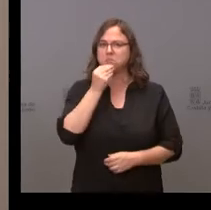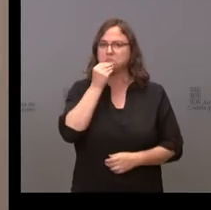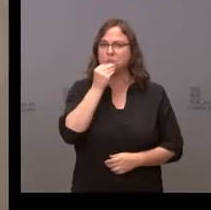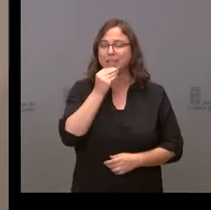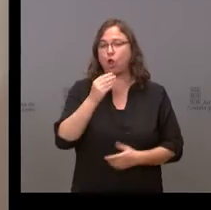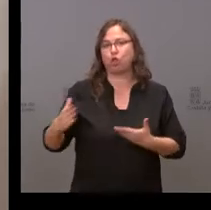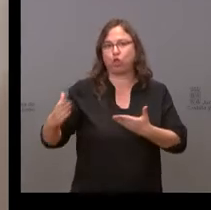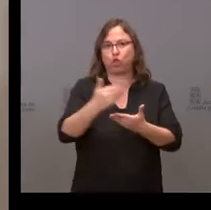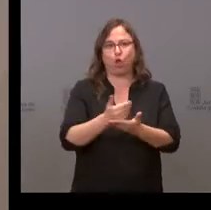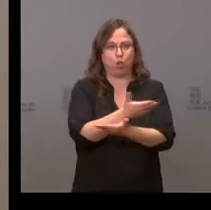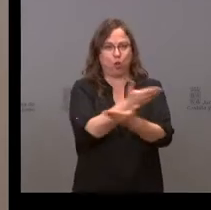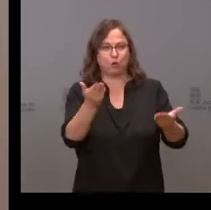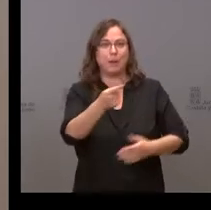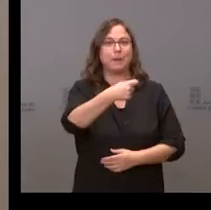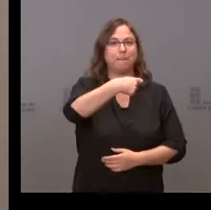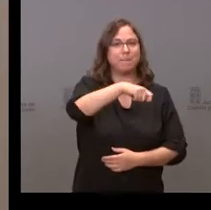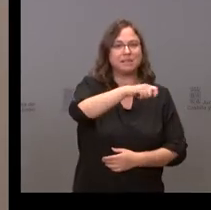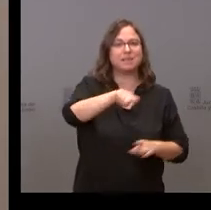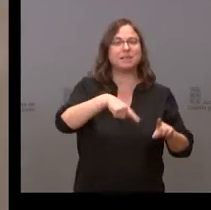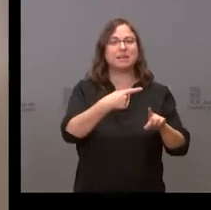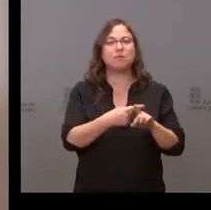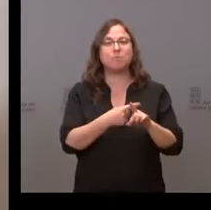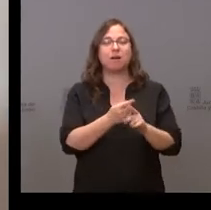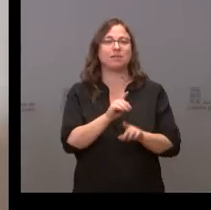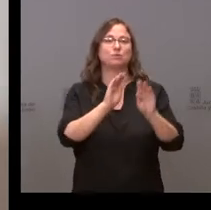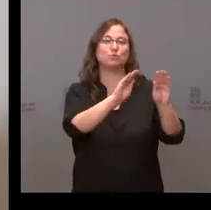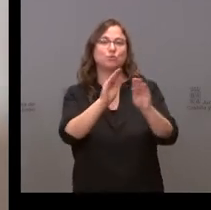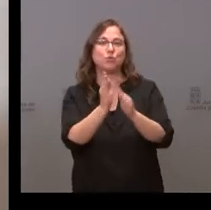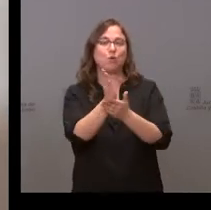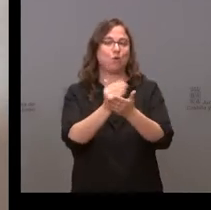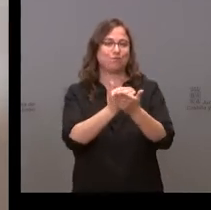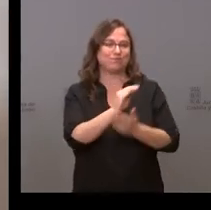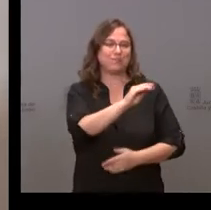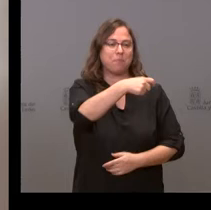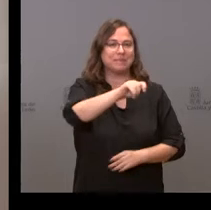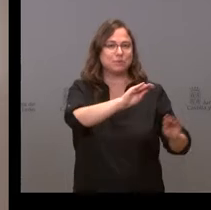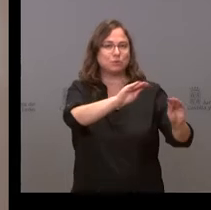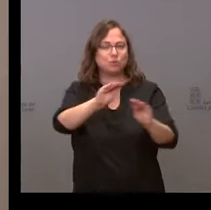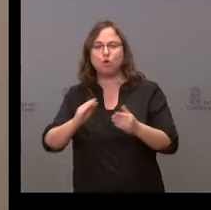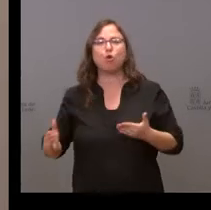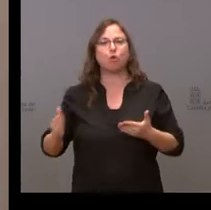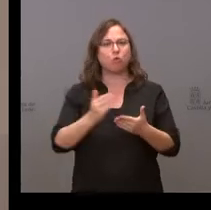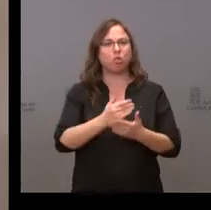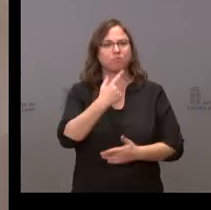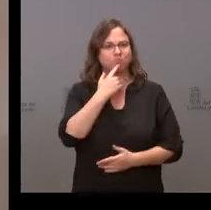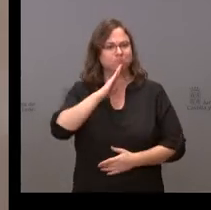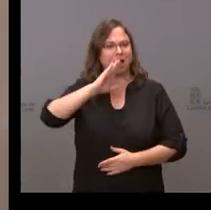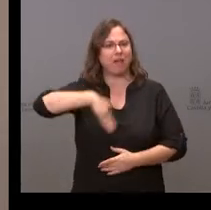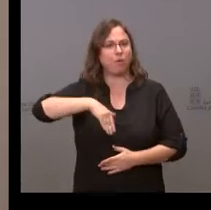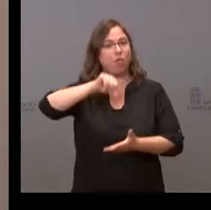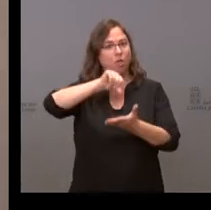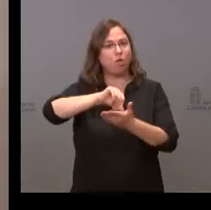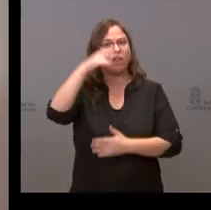digo todos, me refiero al presidente y a todos los titulares de presidencias de gobiernos autonómicos, han reconocido el acierto de la ciudad de